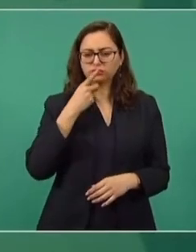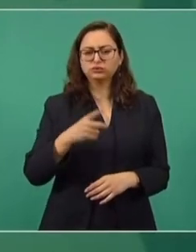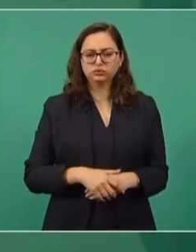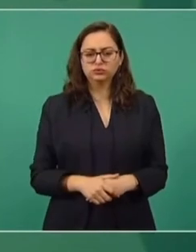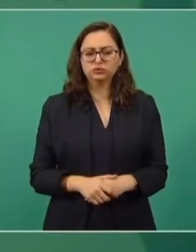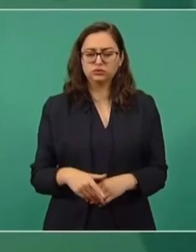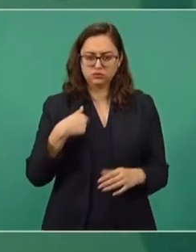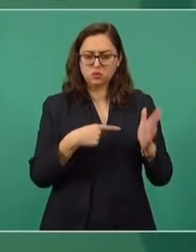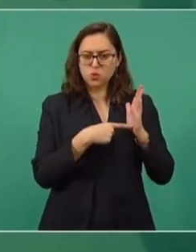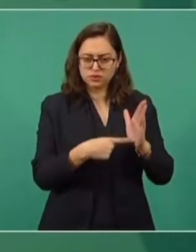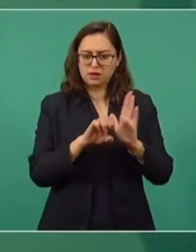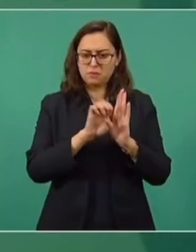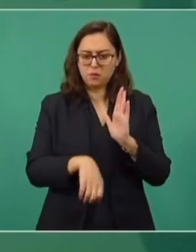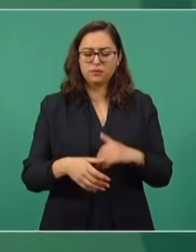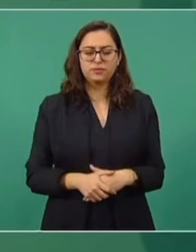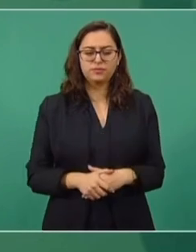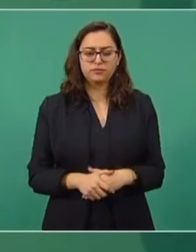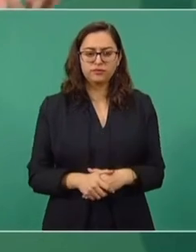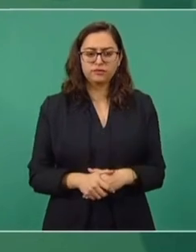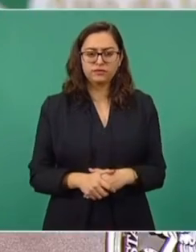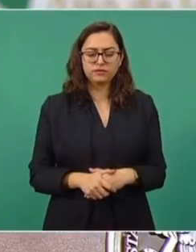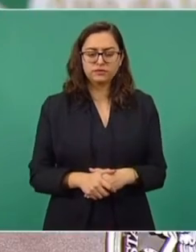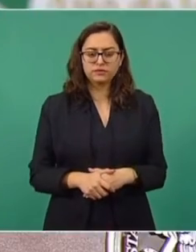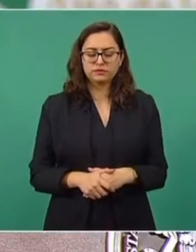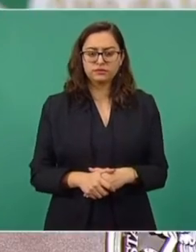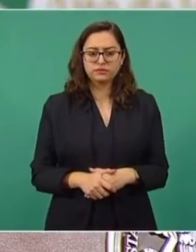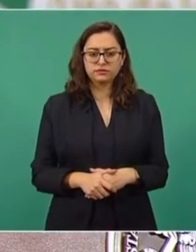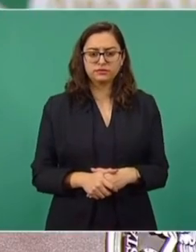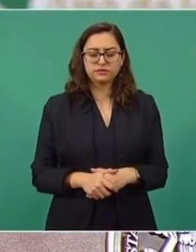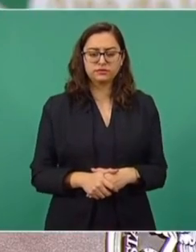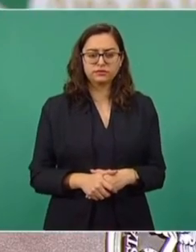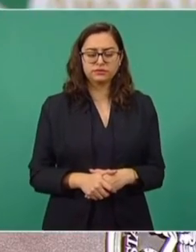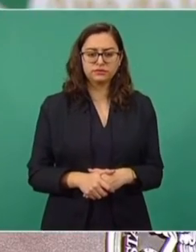Sí lo dije. Sí puse el ejemplo este, de que no era posible